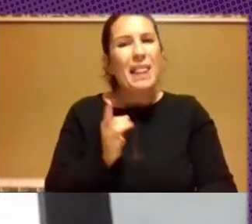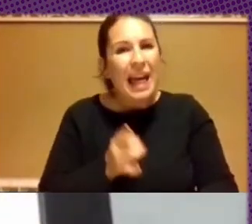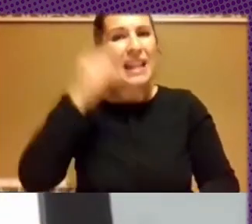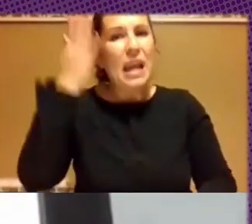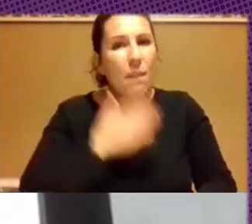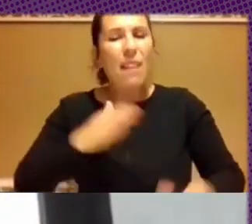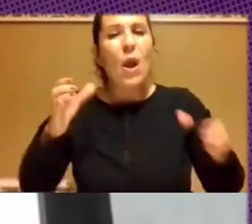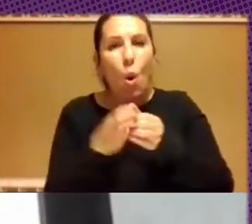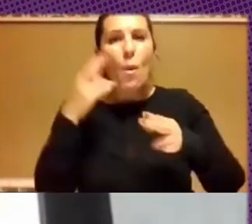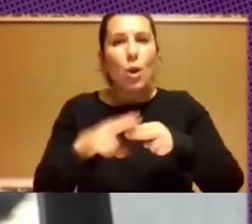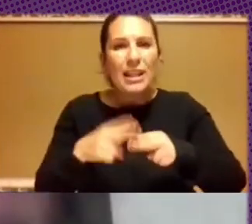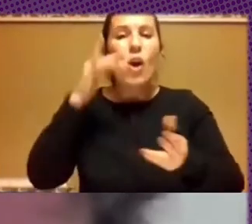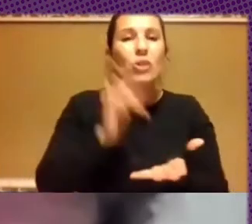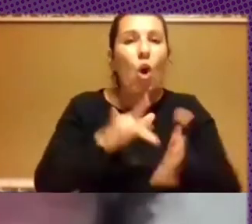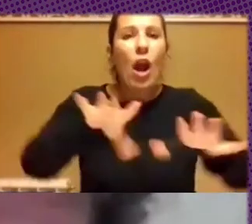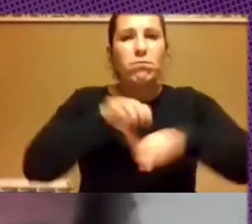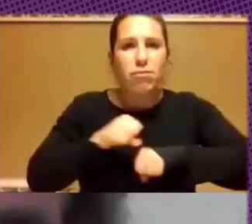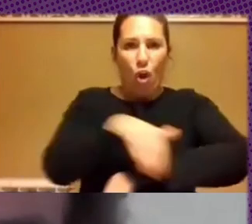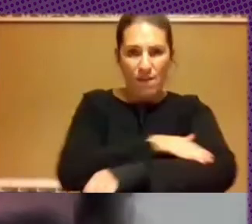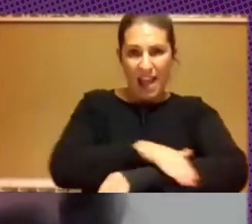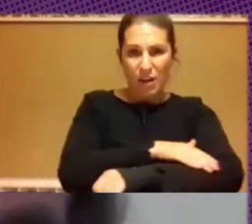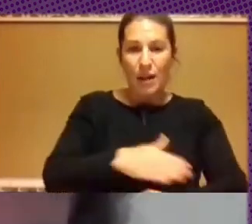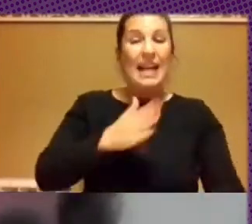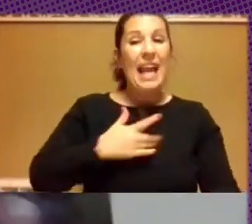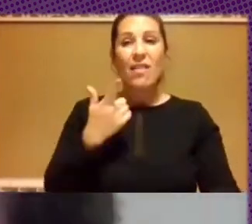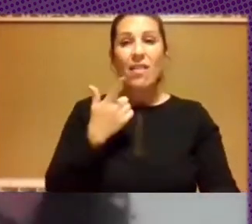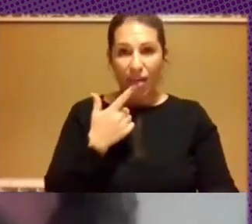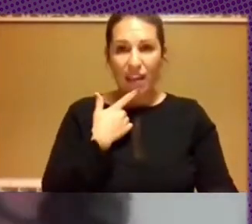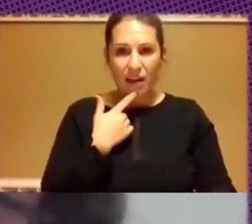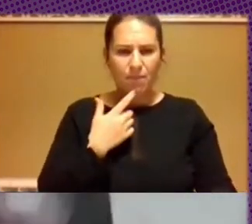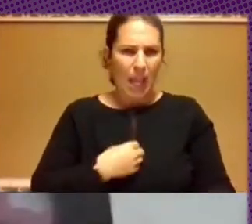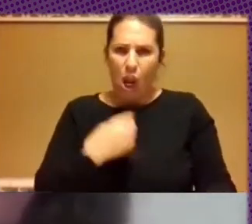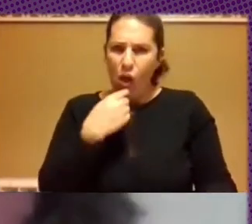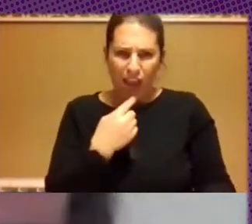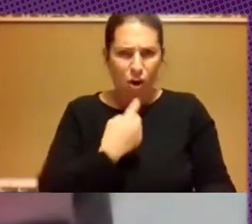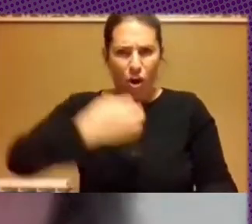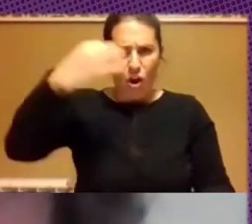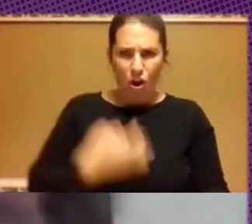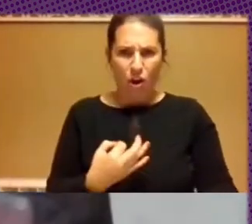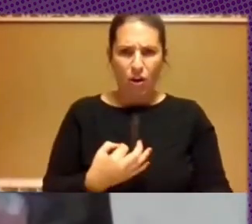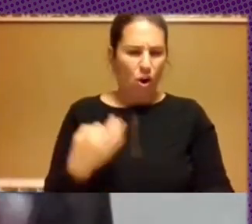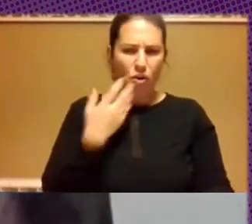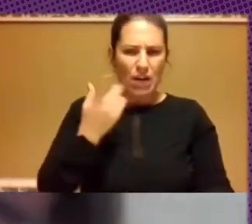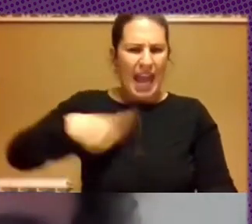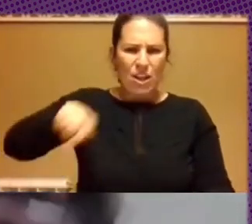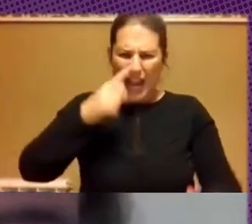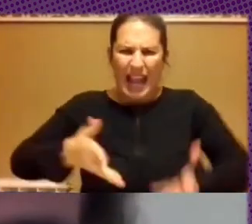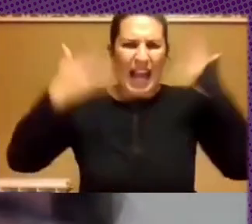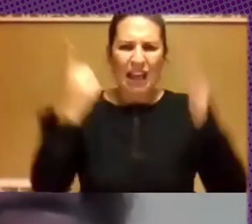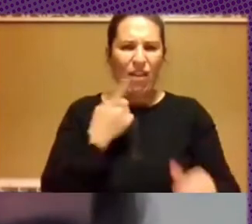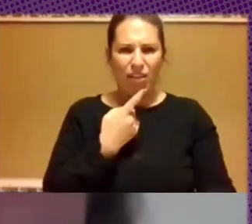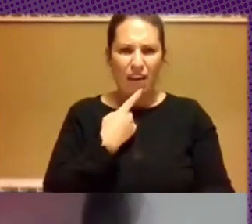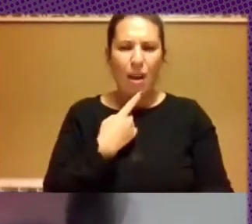partido político gobernante. Es decir, y lo vamos a decir en los términos que ellos les encantaría decirlo, es